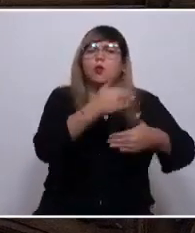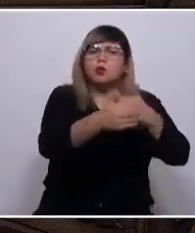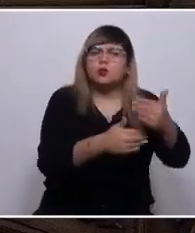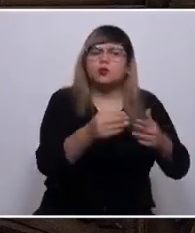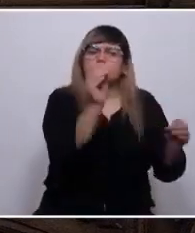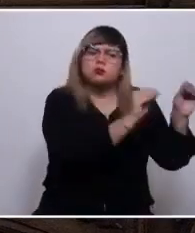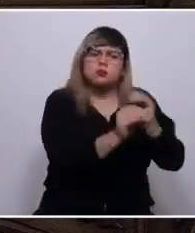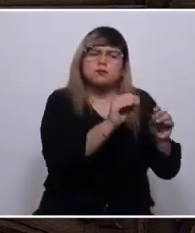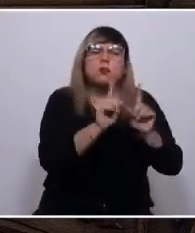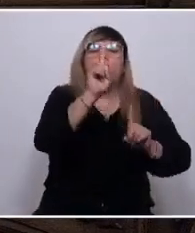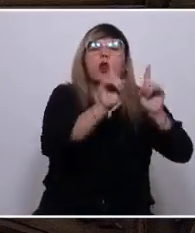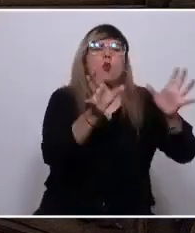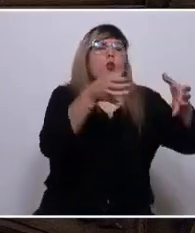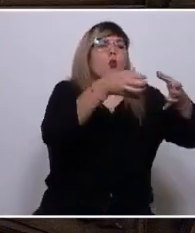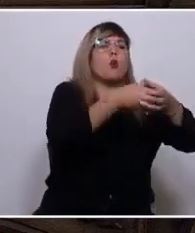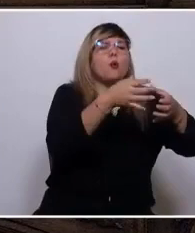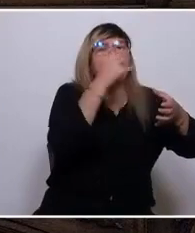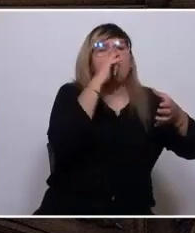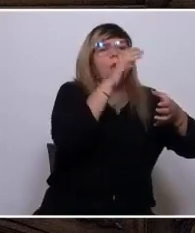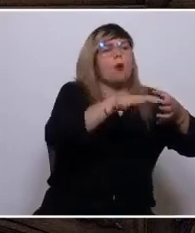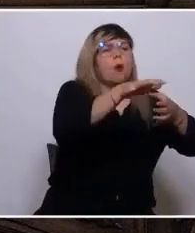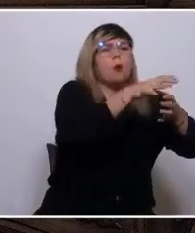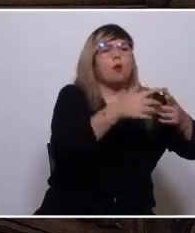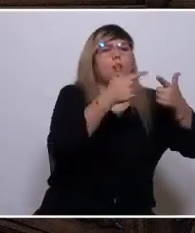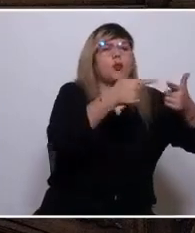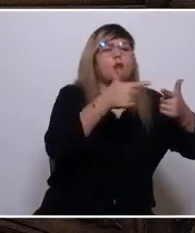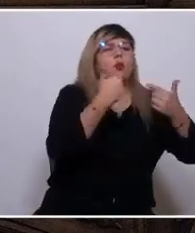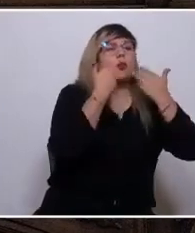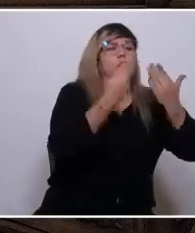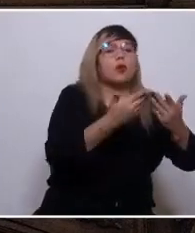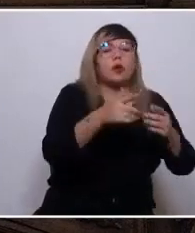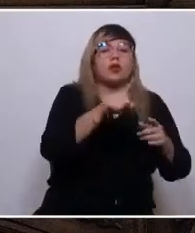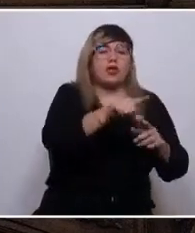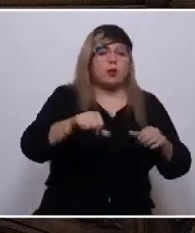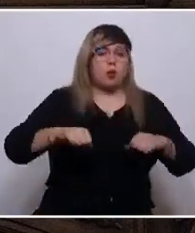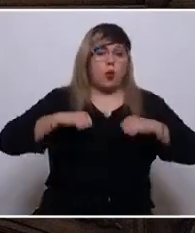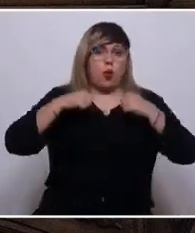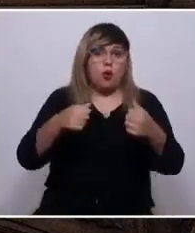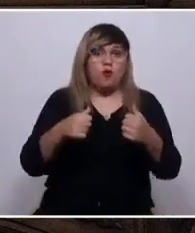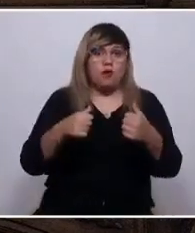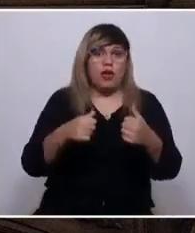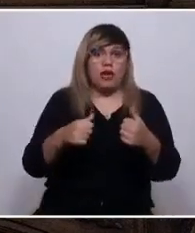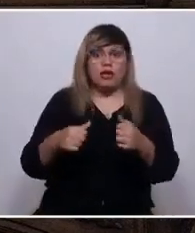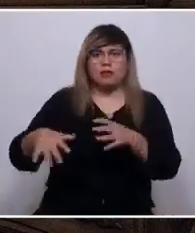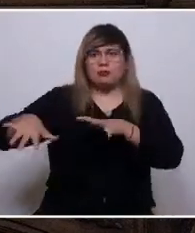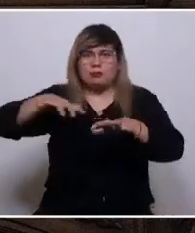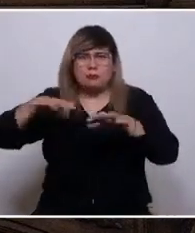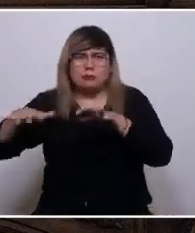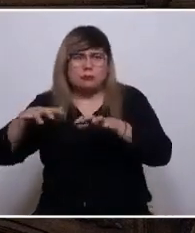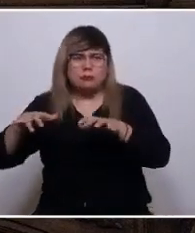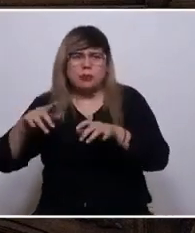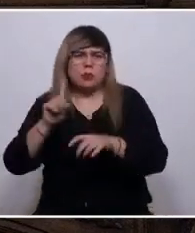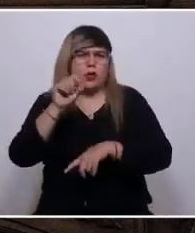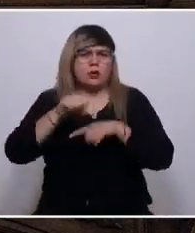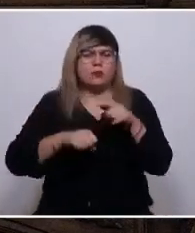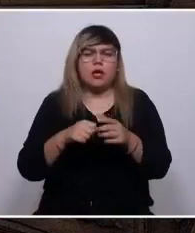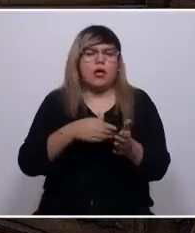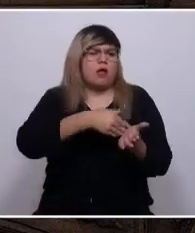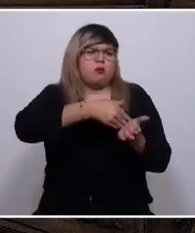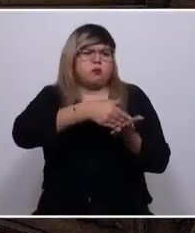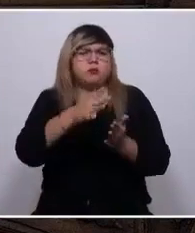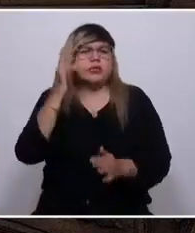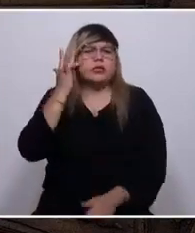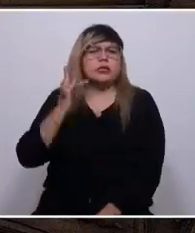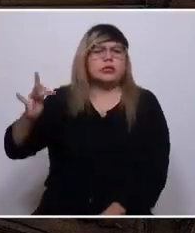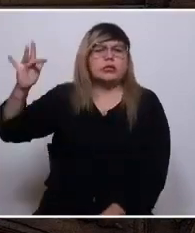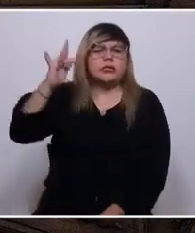por y para algunos. Justamente esta rebelión fue levantada por jóvenes que no aceptaron el programa impuesto. Lo rechazaron desde la sabiduría